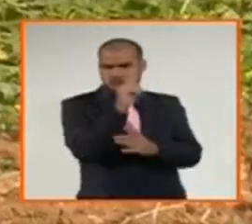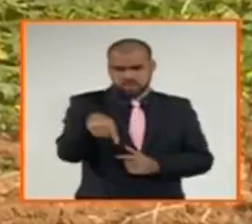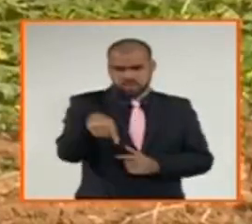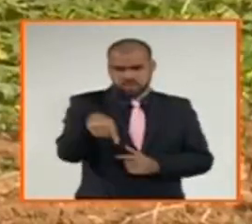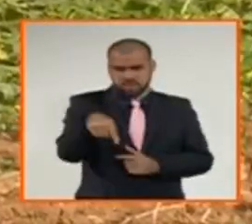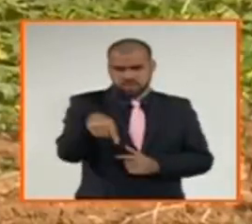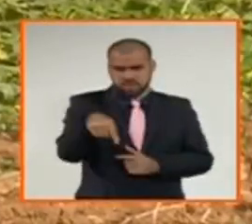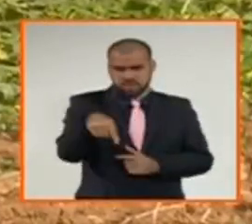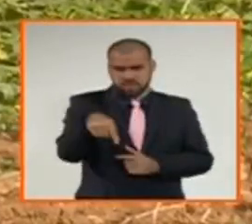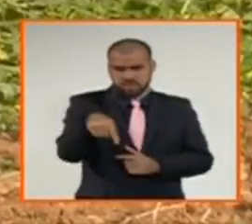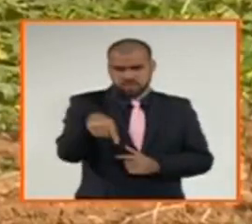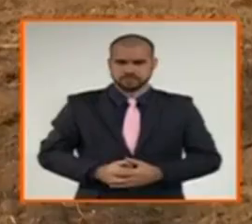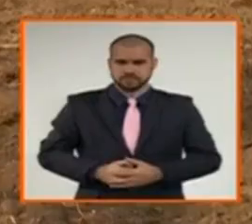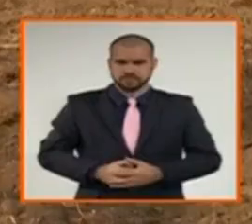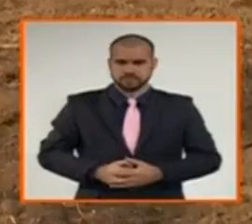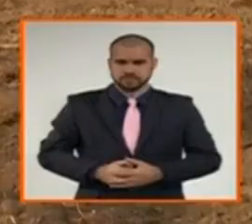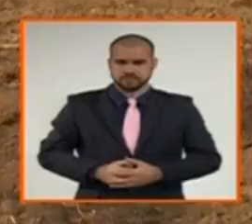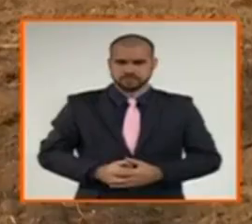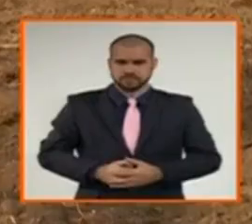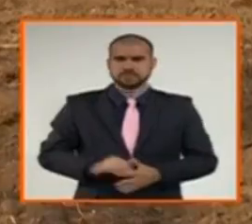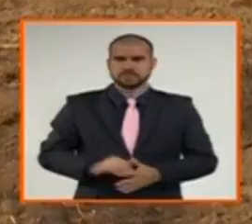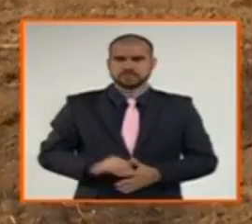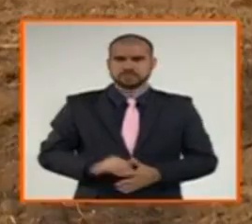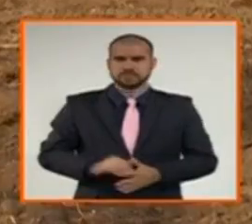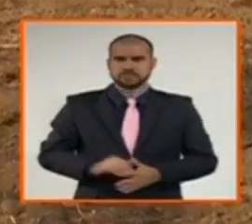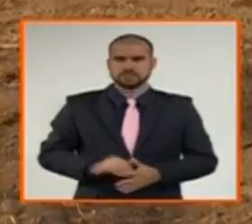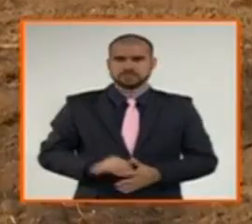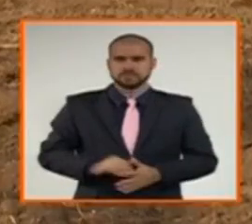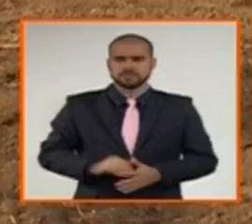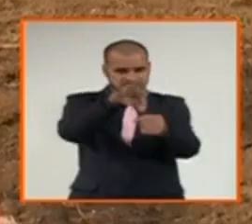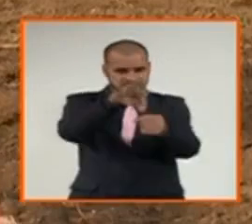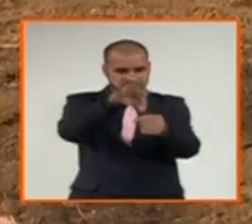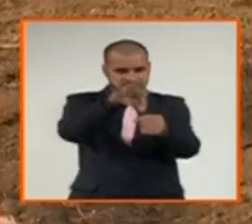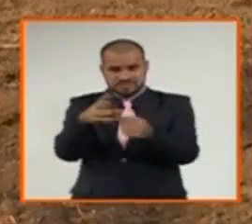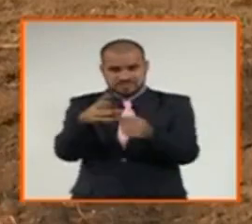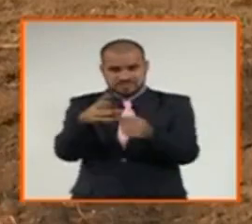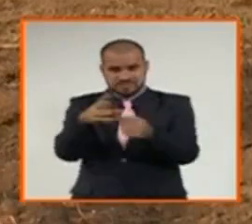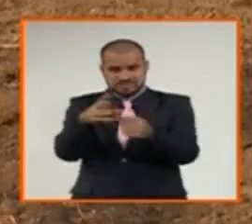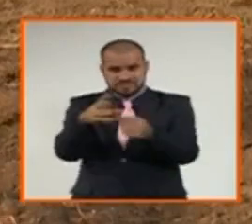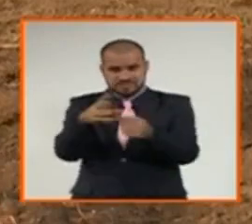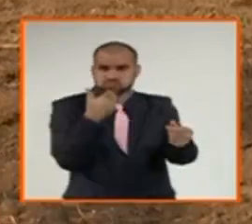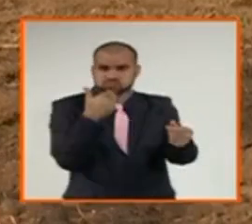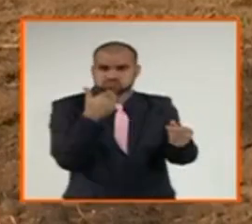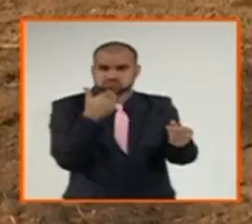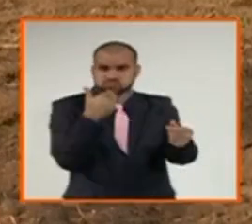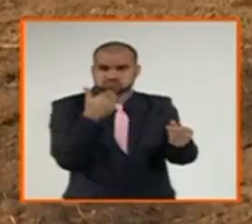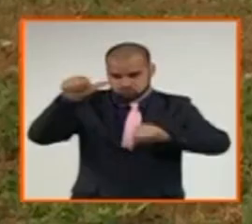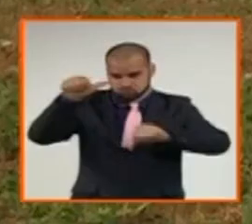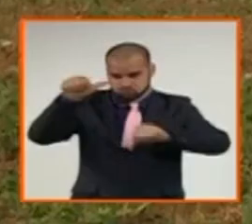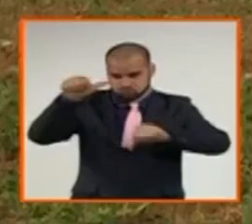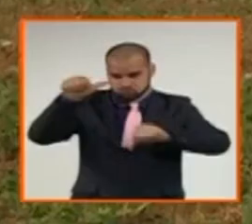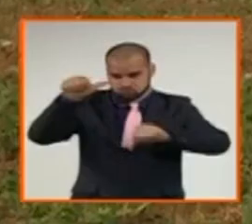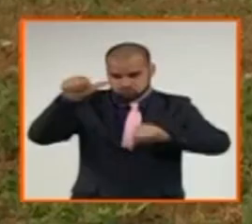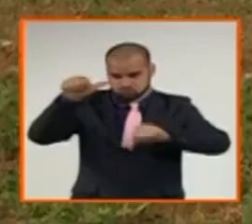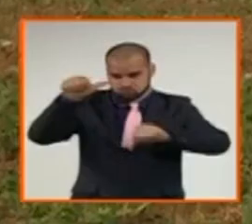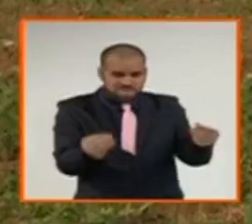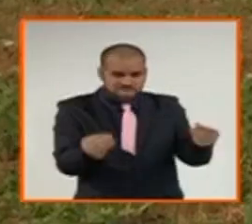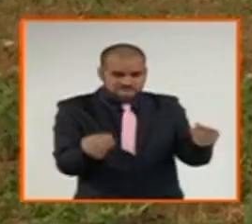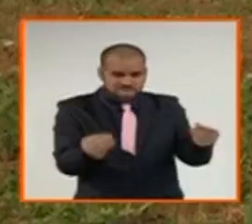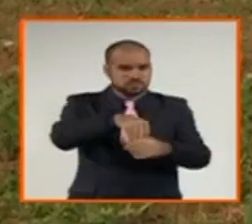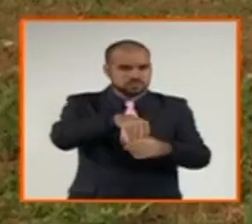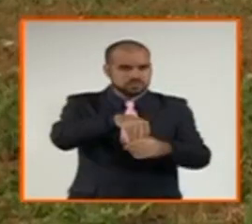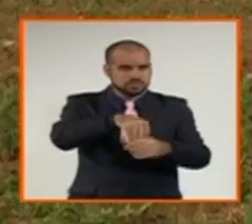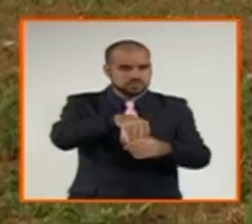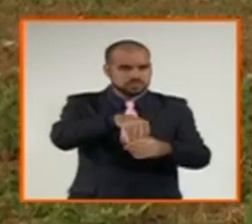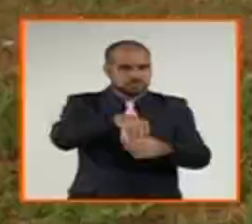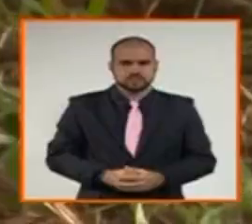caso de la incorporación de abonos verdes, le incorporan masa verde al suelo y mejoran todas las condiciones químicas del suelo. Canales para guiar